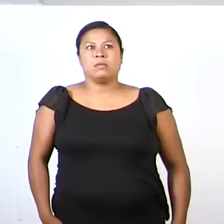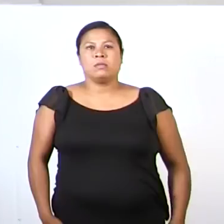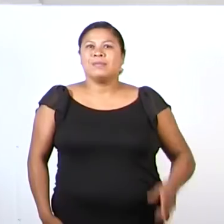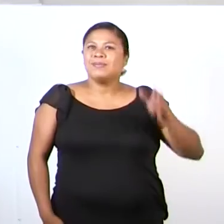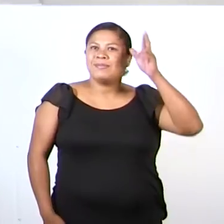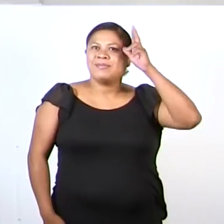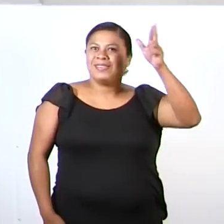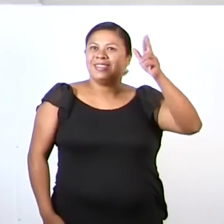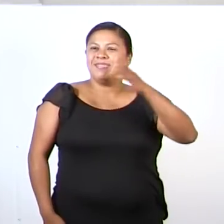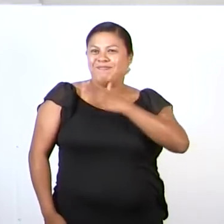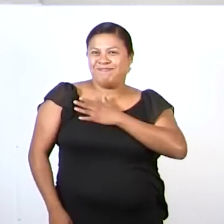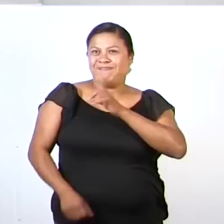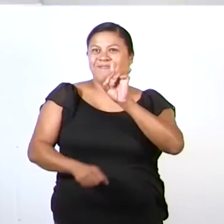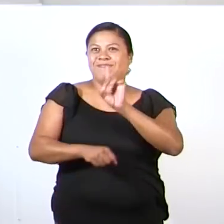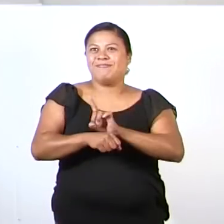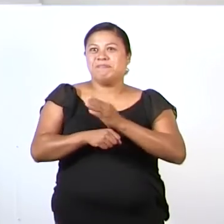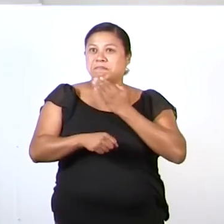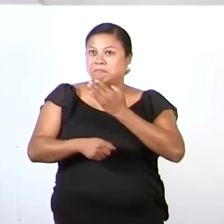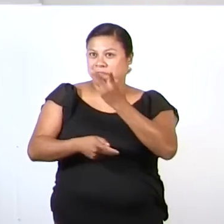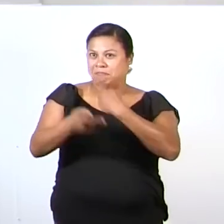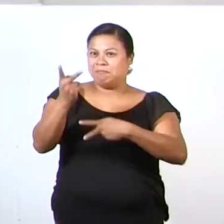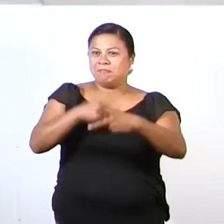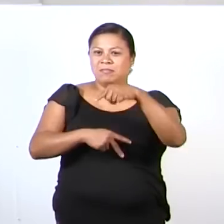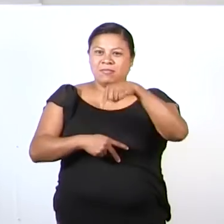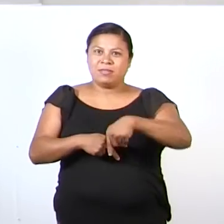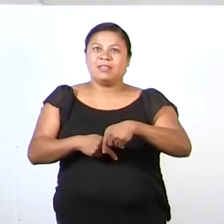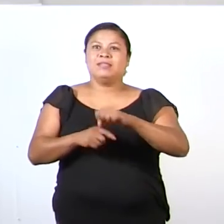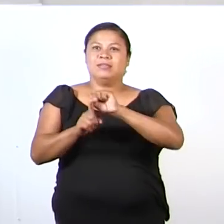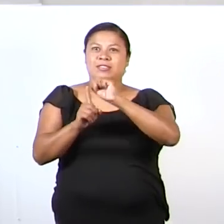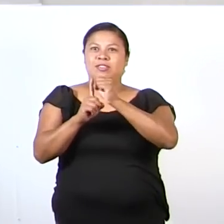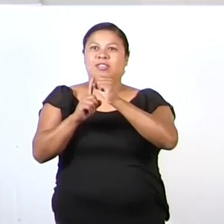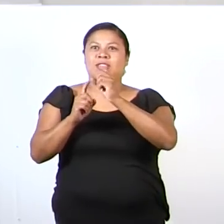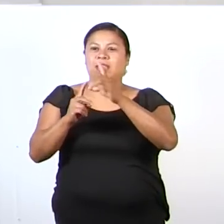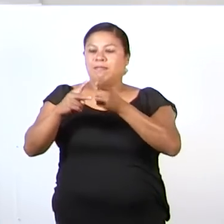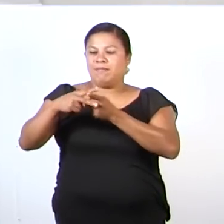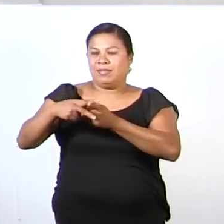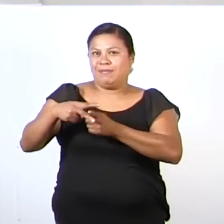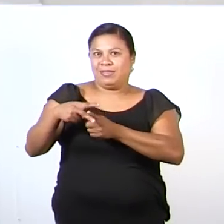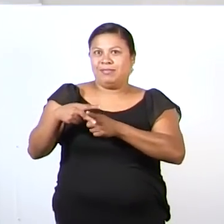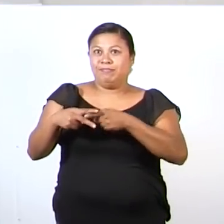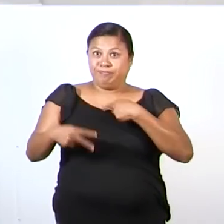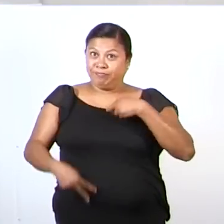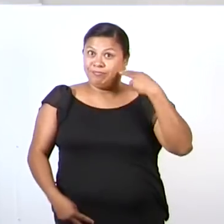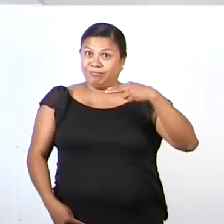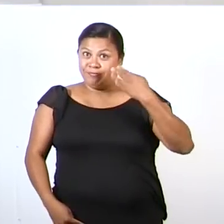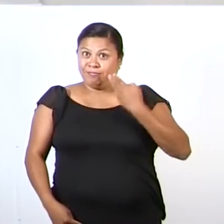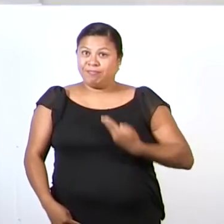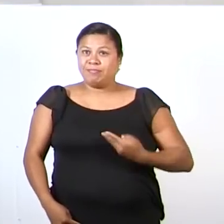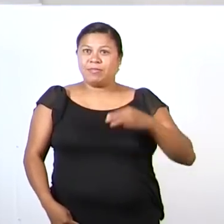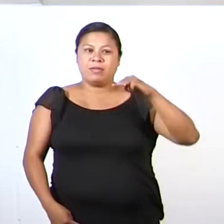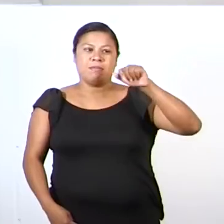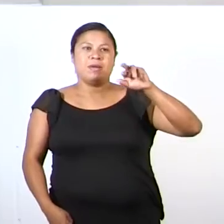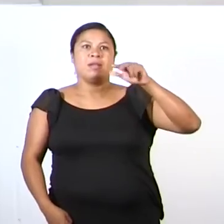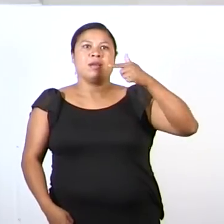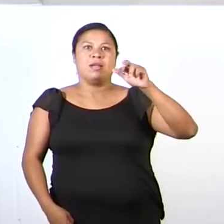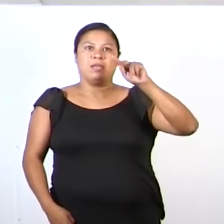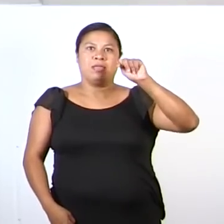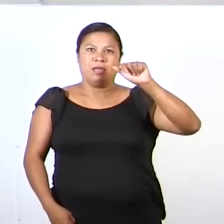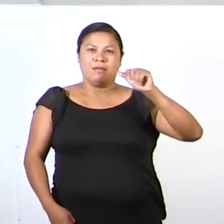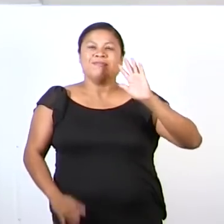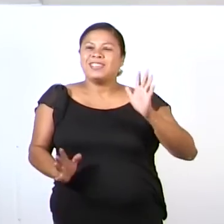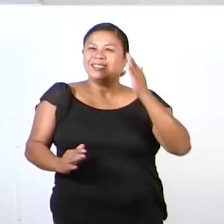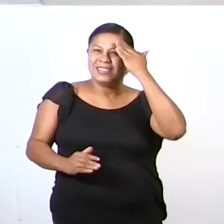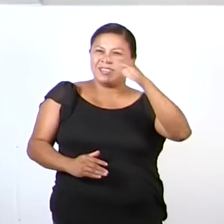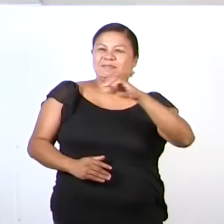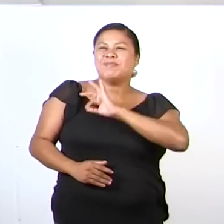¡Hola! ¡Buenos días! Bienvenidos a la sesión de Matemáticas. Mi nombre es Margarita Chacón, pero ya saben,